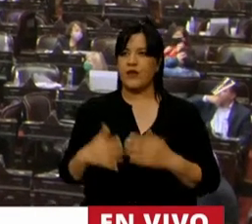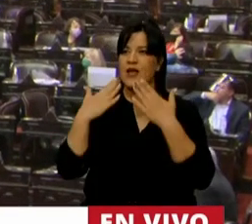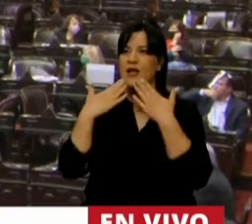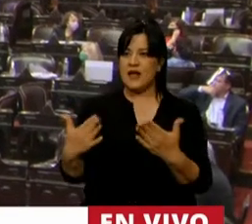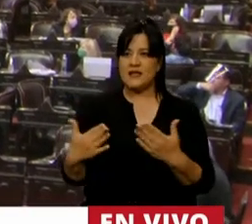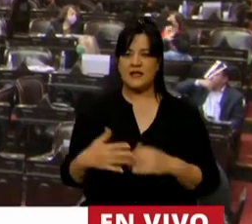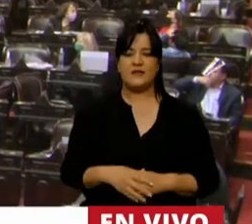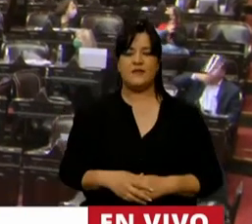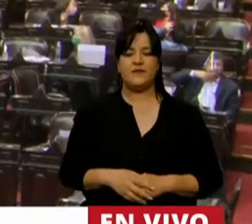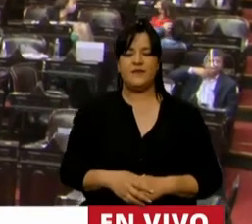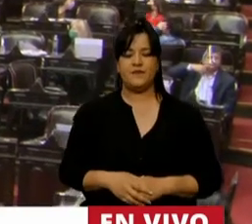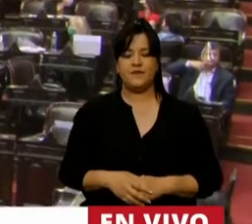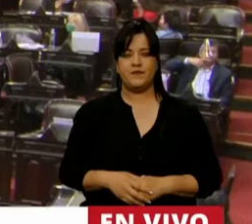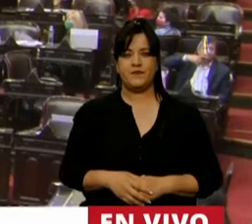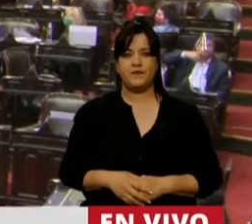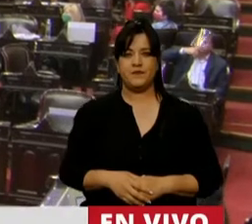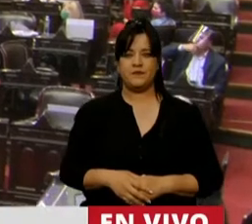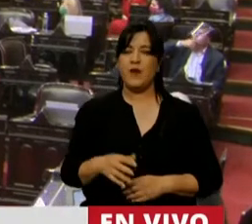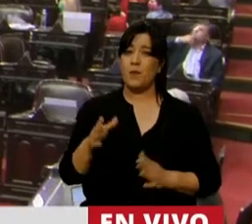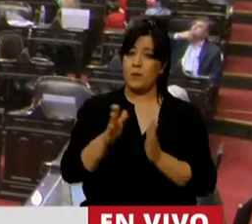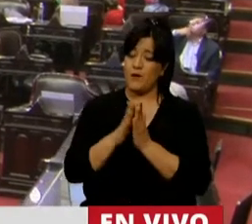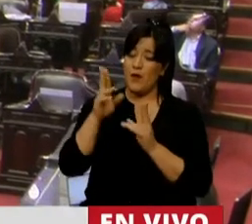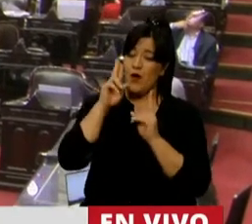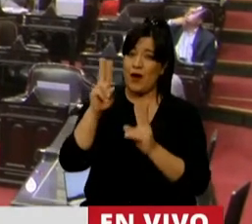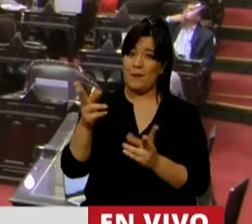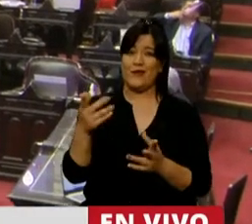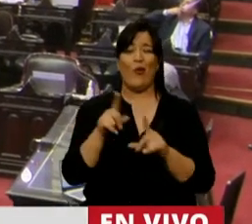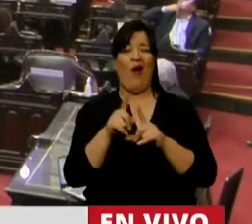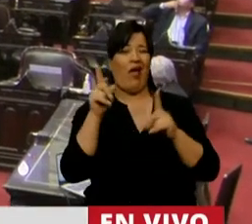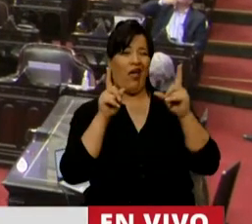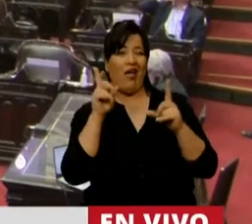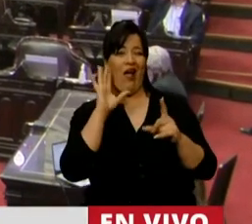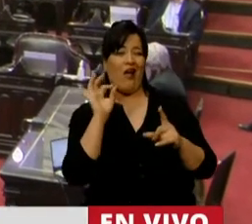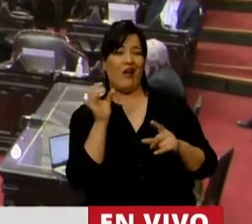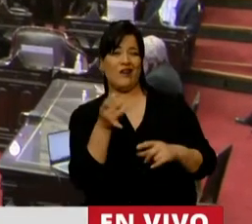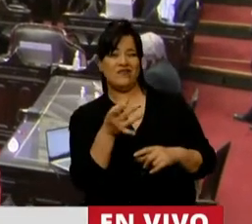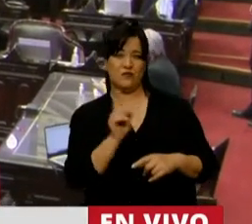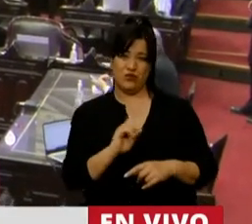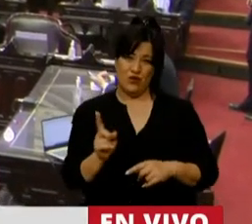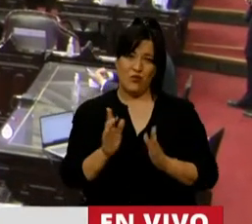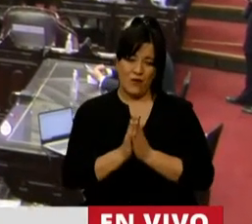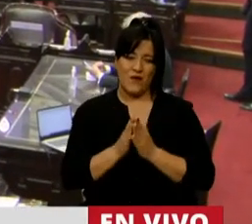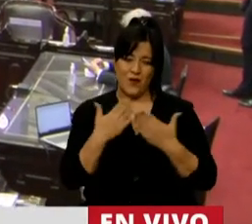señor presidente. Sea respetuoso, no haga gestos. Gracias.